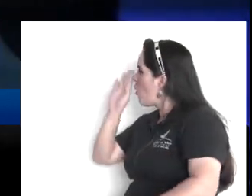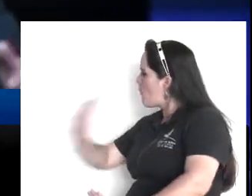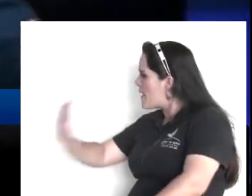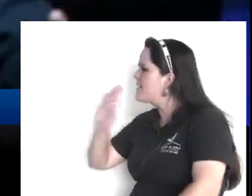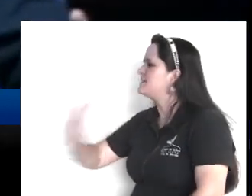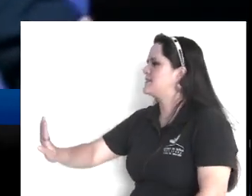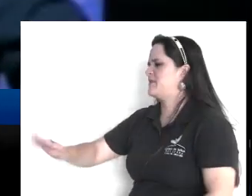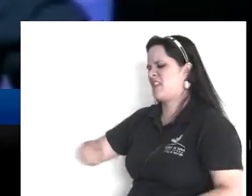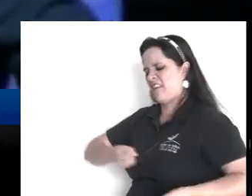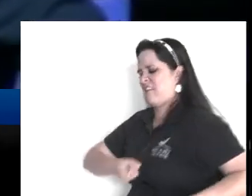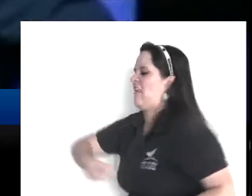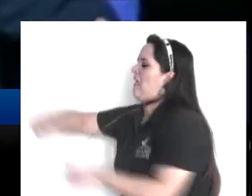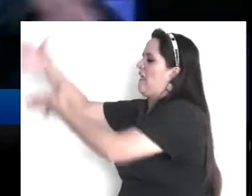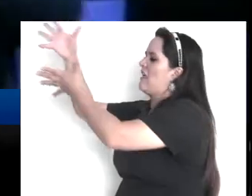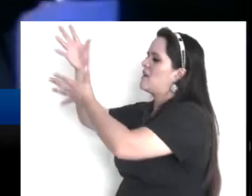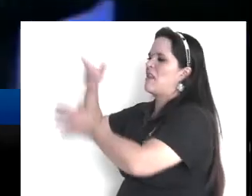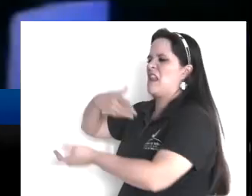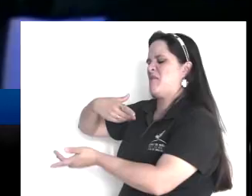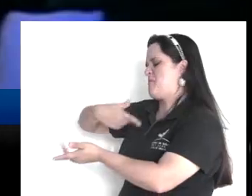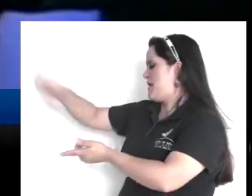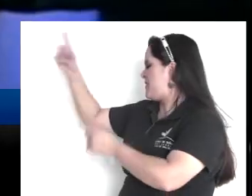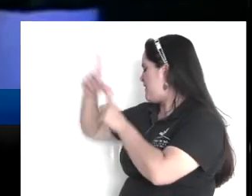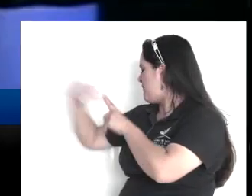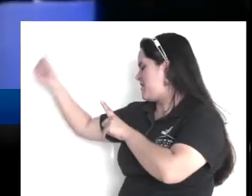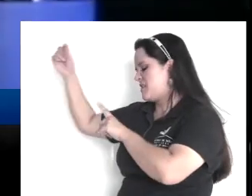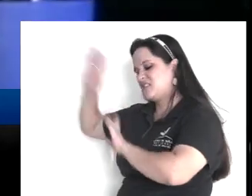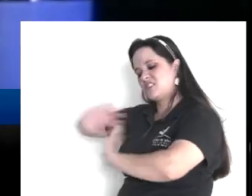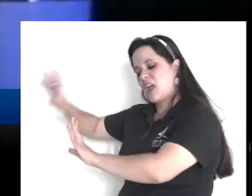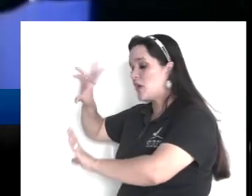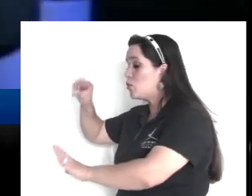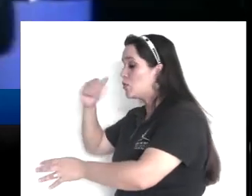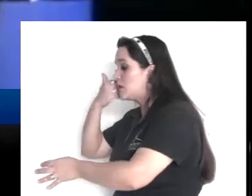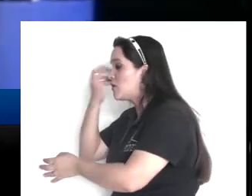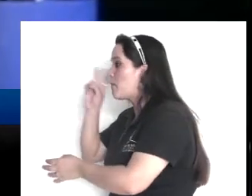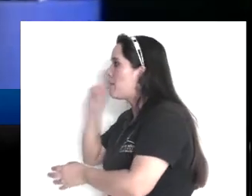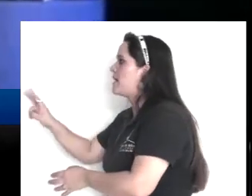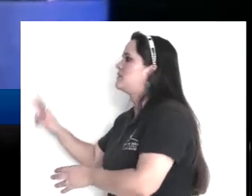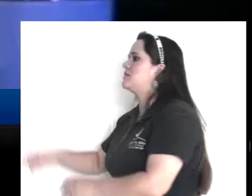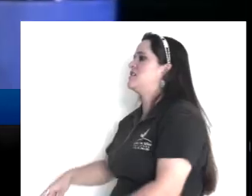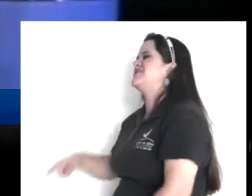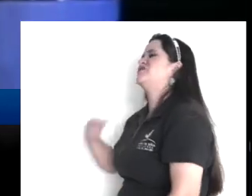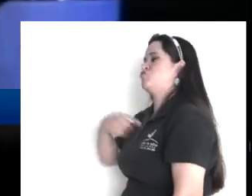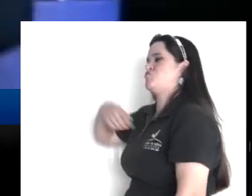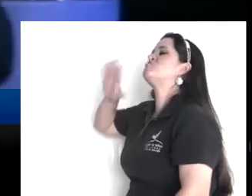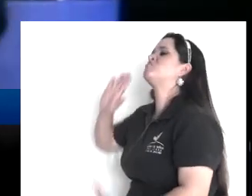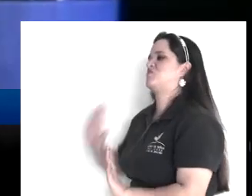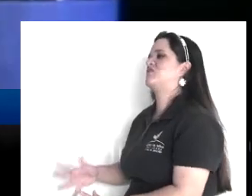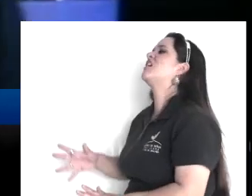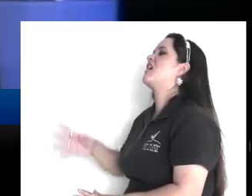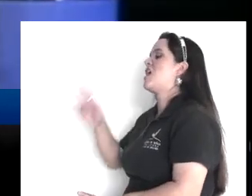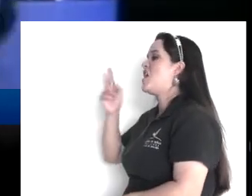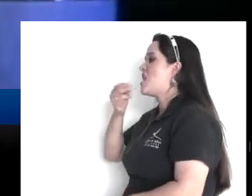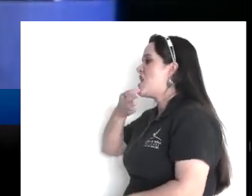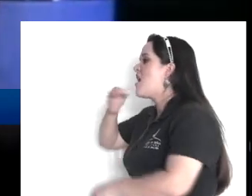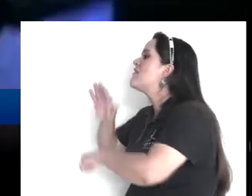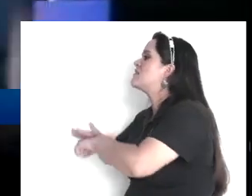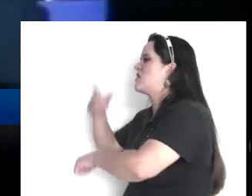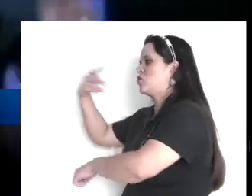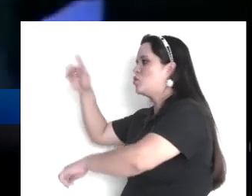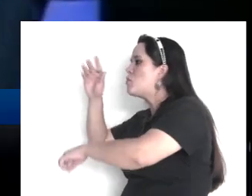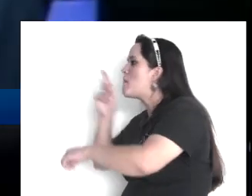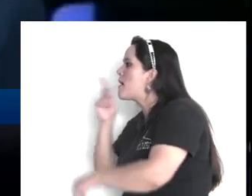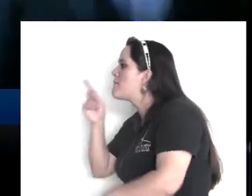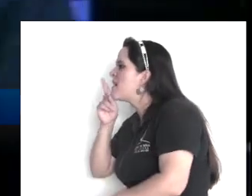y él les dice, ¿de estás hablando? lárgate de aquí, y mira, ya le hablé a tus papás, y les dije, les regreso al